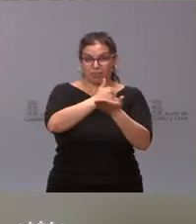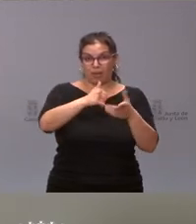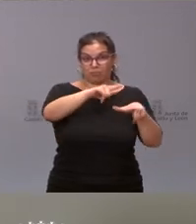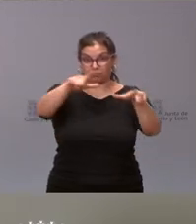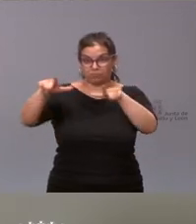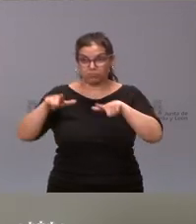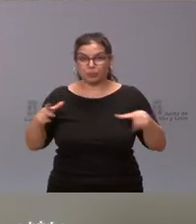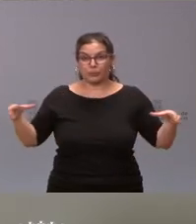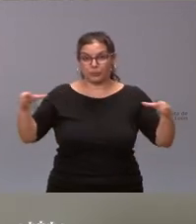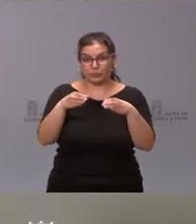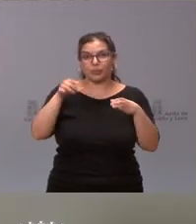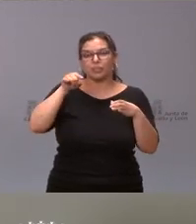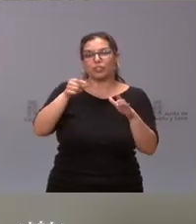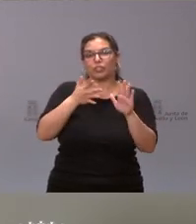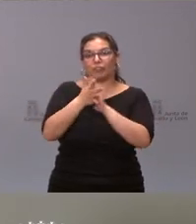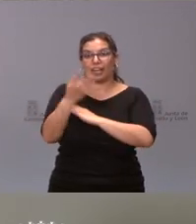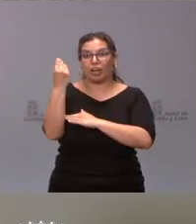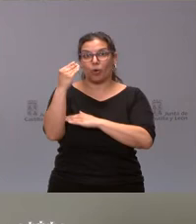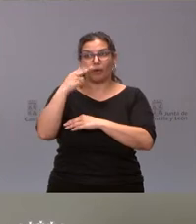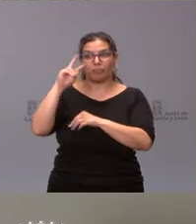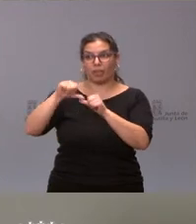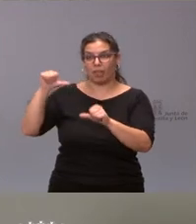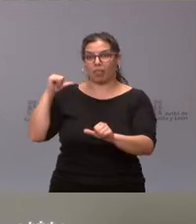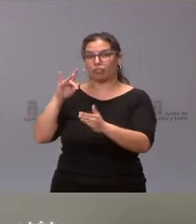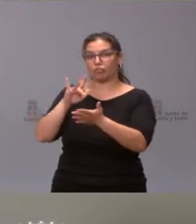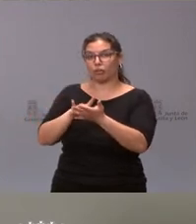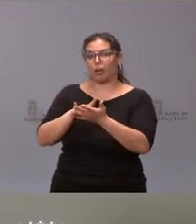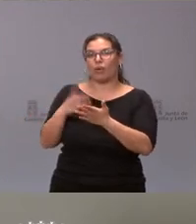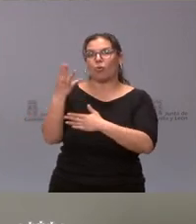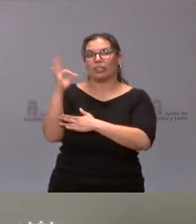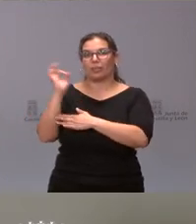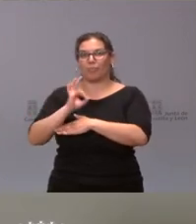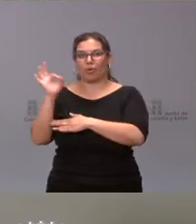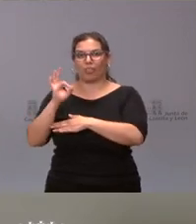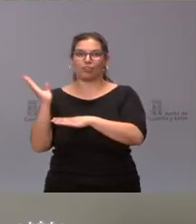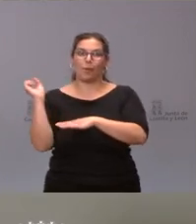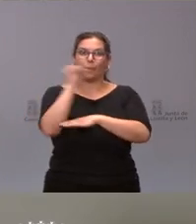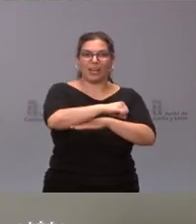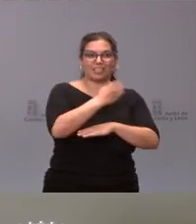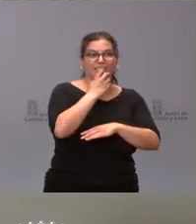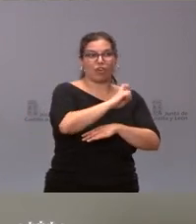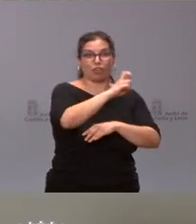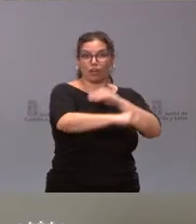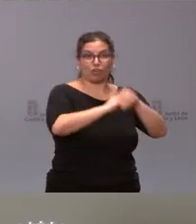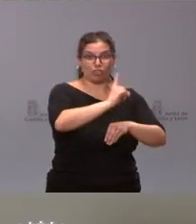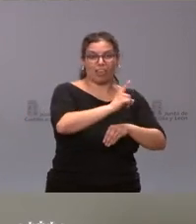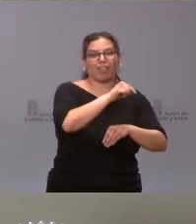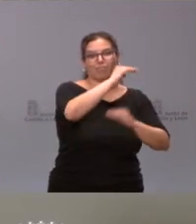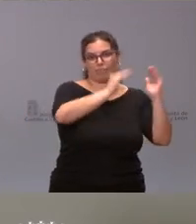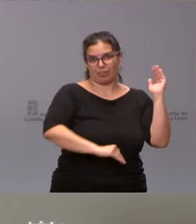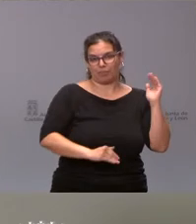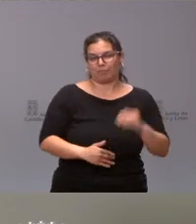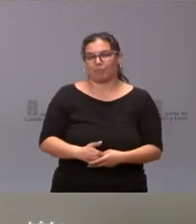es que la incorporación de jóvenes supera en un 40% respecto a las zonas que no han sido objeto de concentración parcelaria.